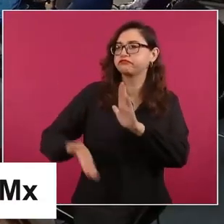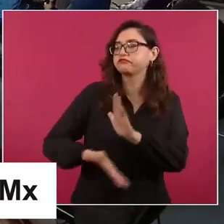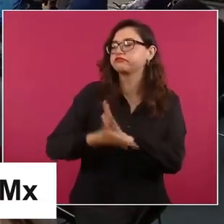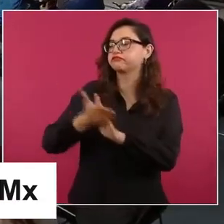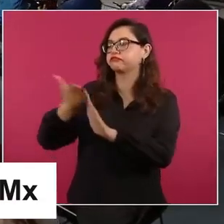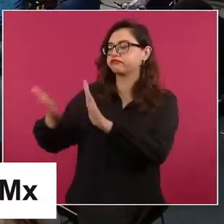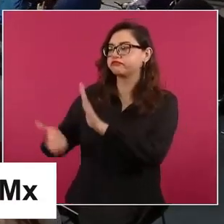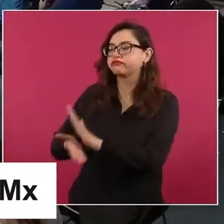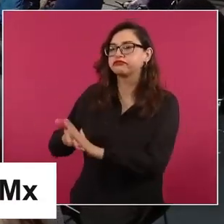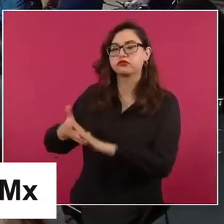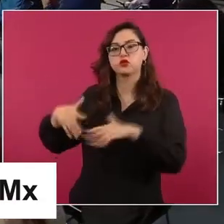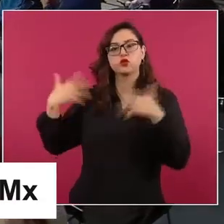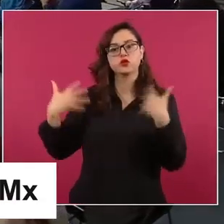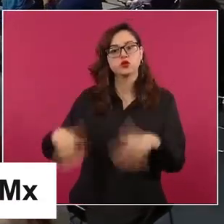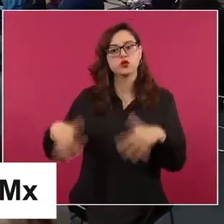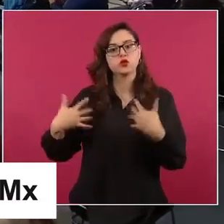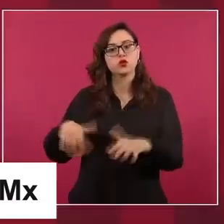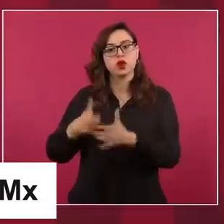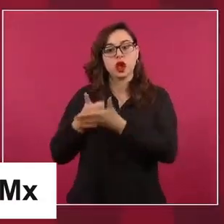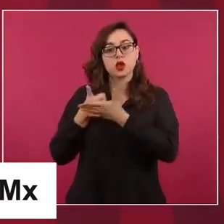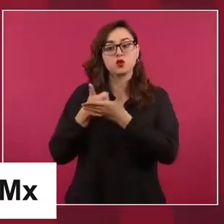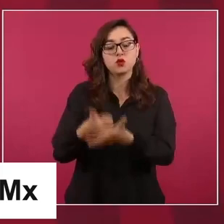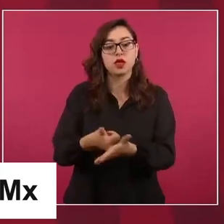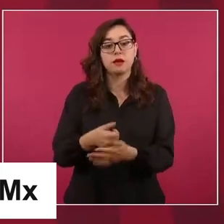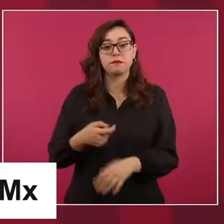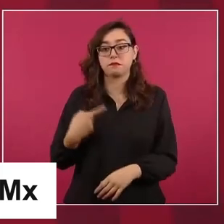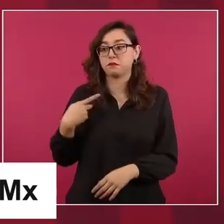está en sus leyes.